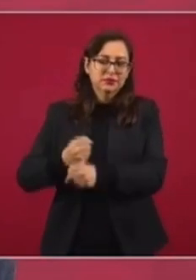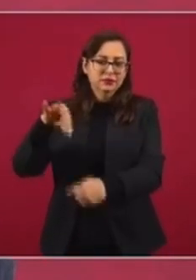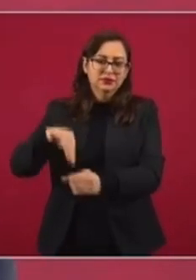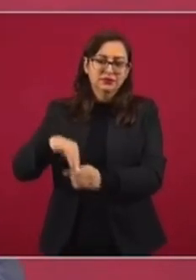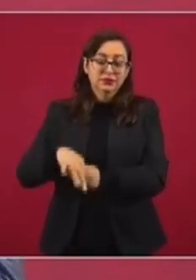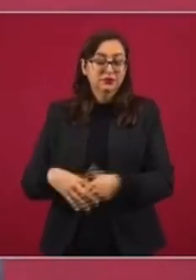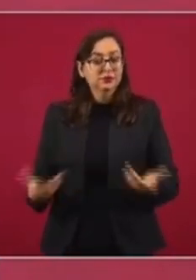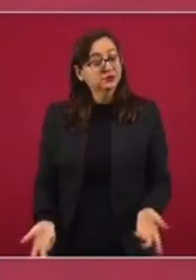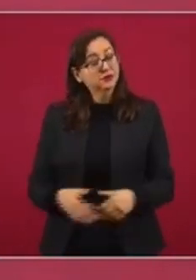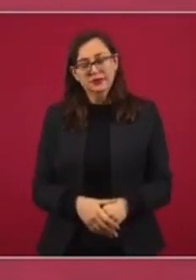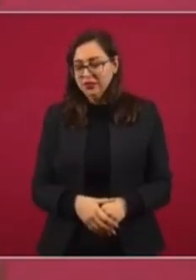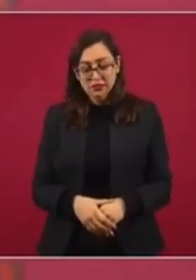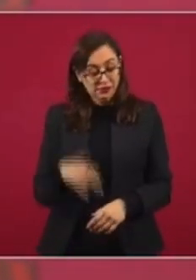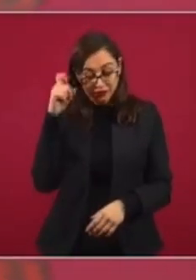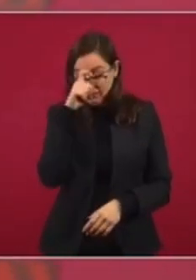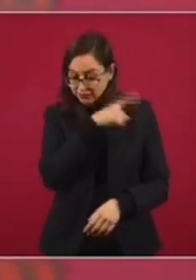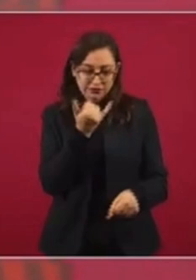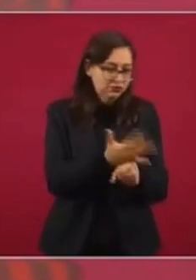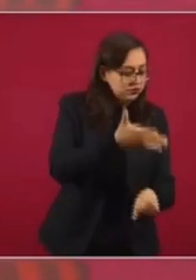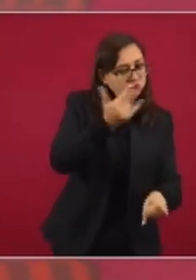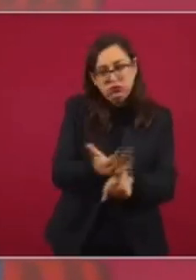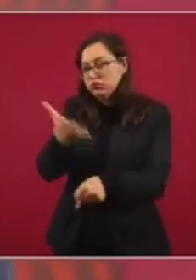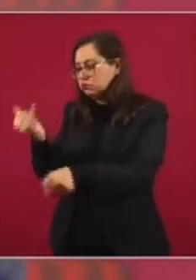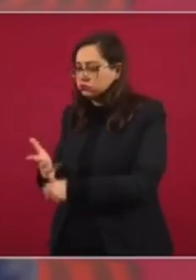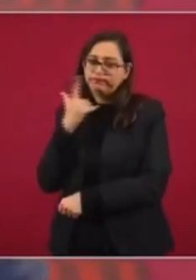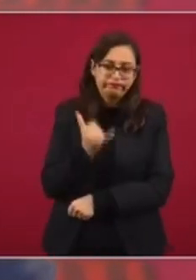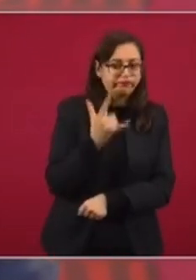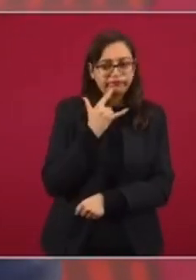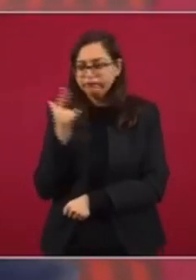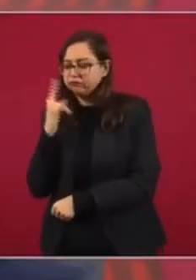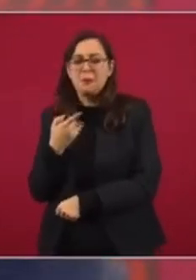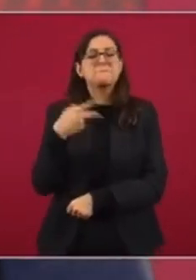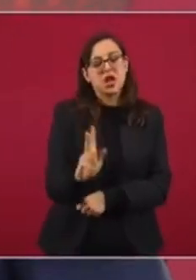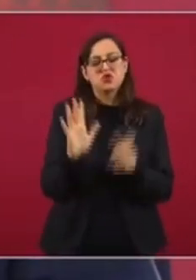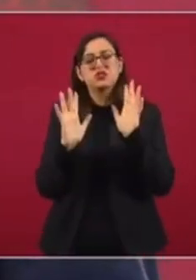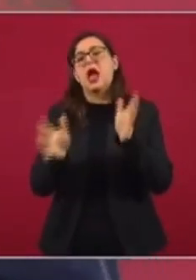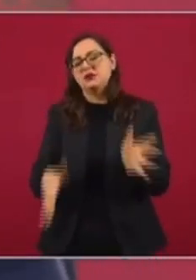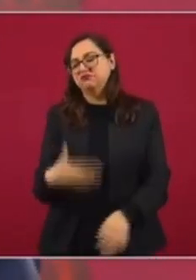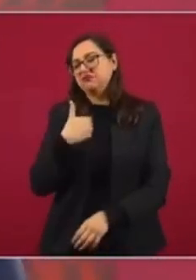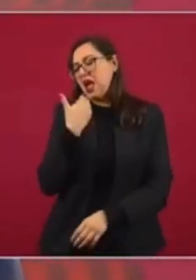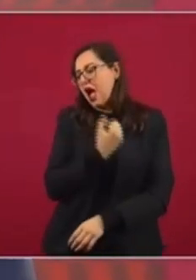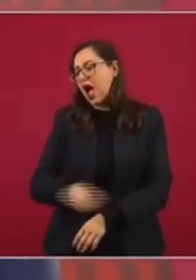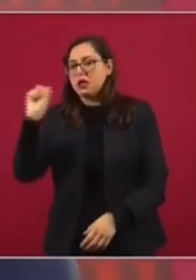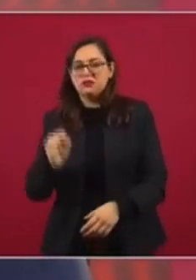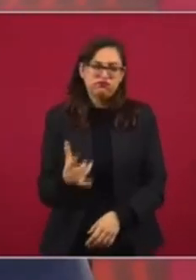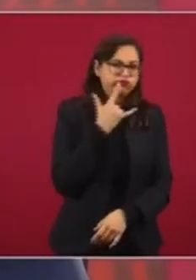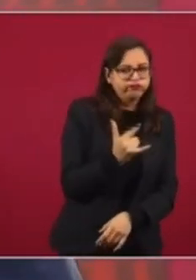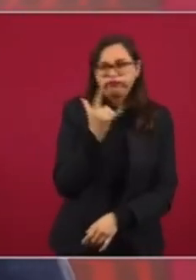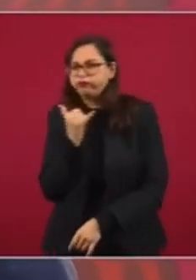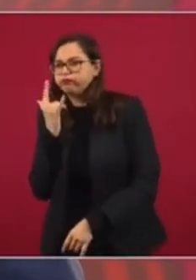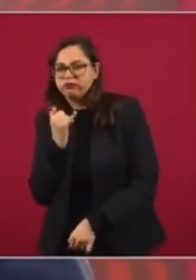Tenemos que andar brincando obstáculos. Ya somos expertos en la carrera de obstáculos.